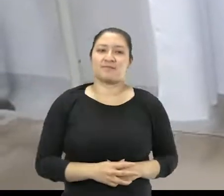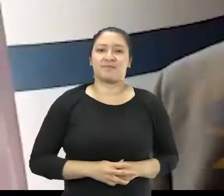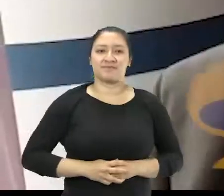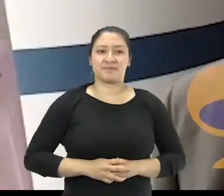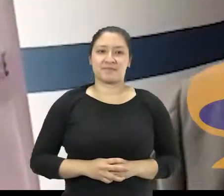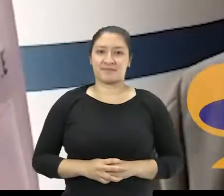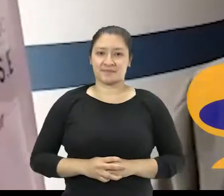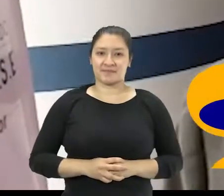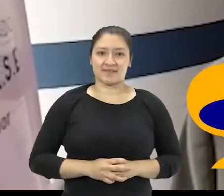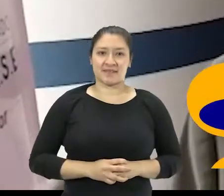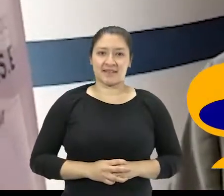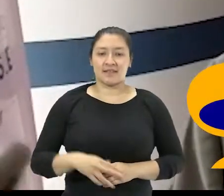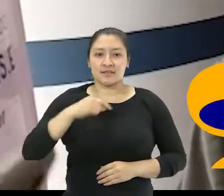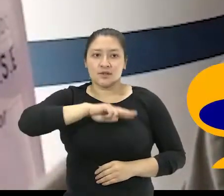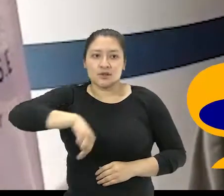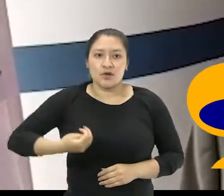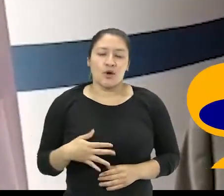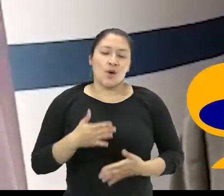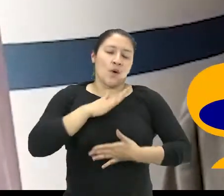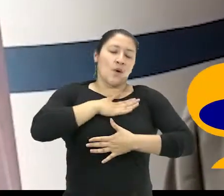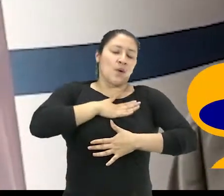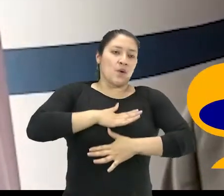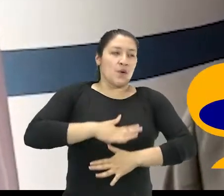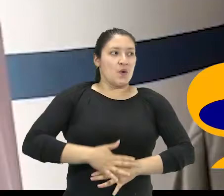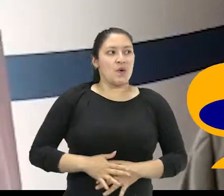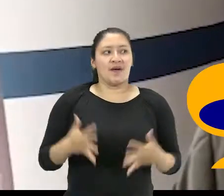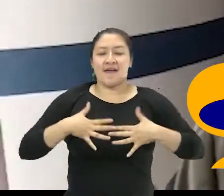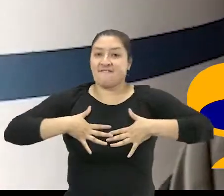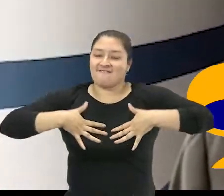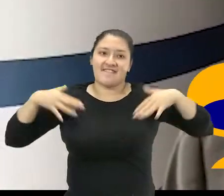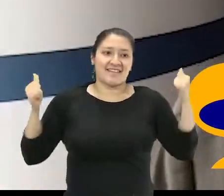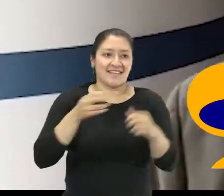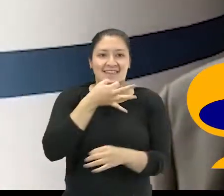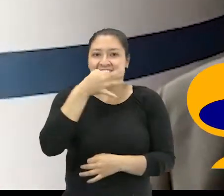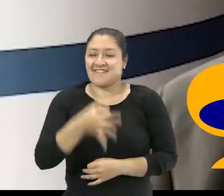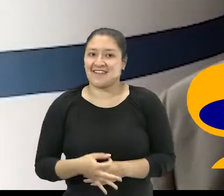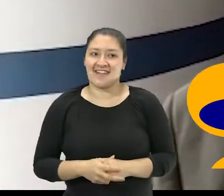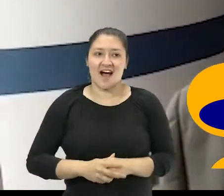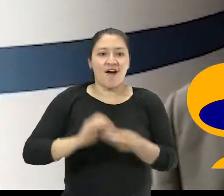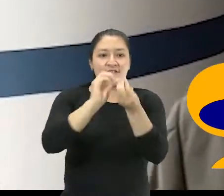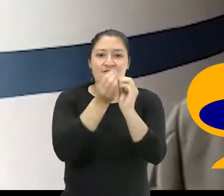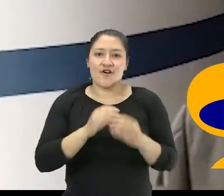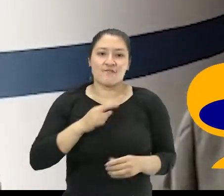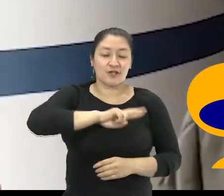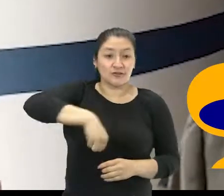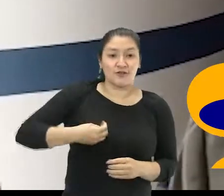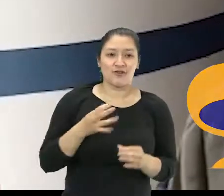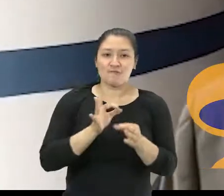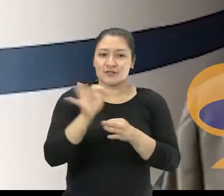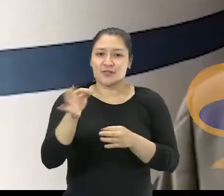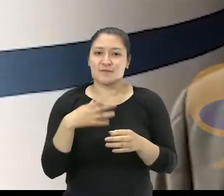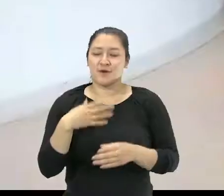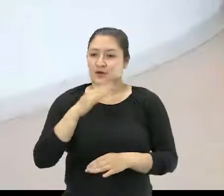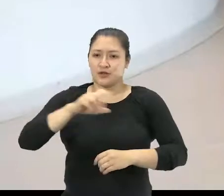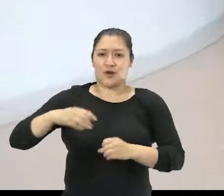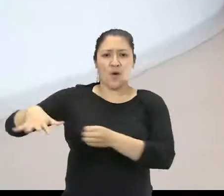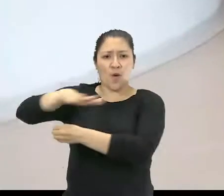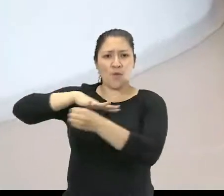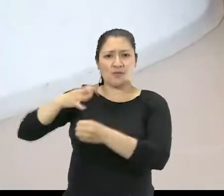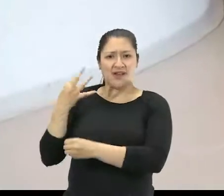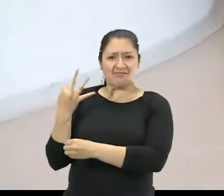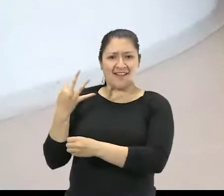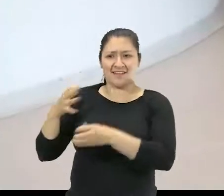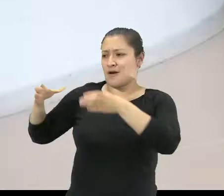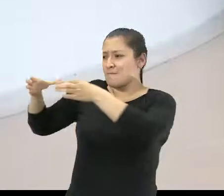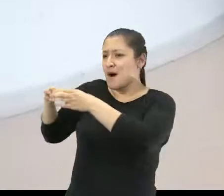humanización es gratificante para toda la comunidad del municipio de Pasto no solo para Comuna 3